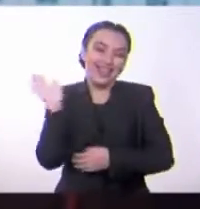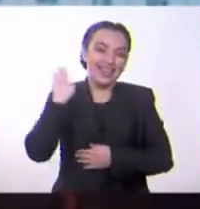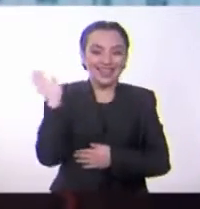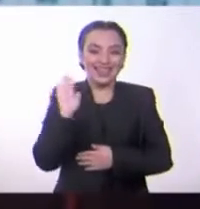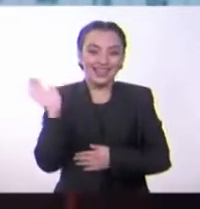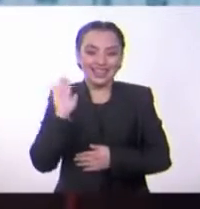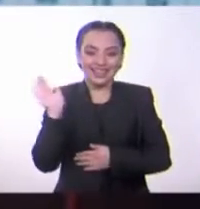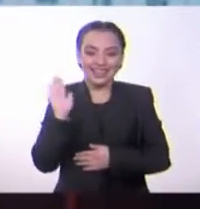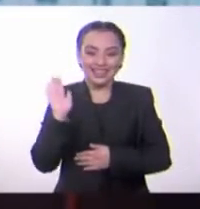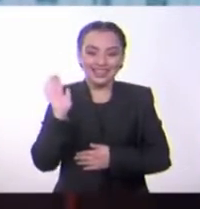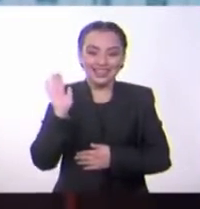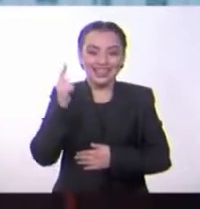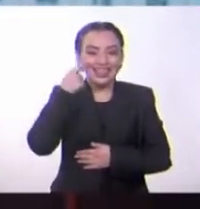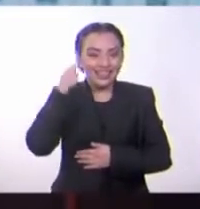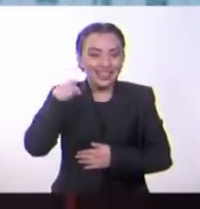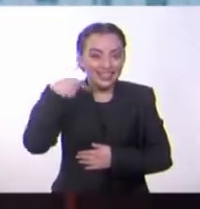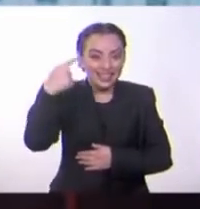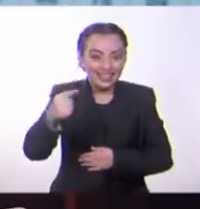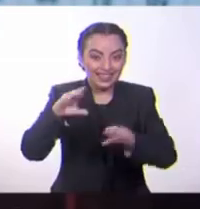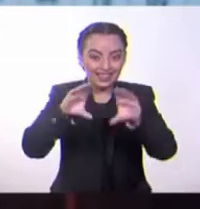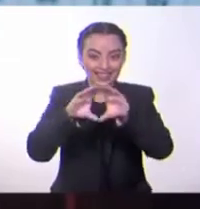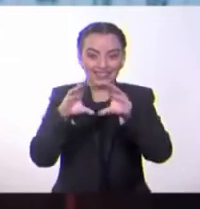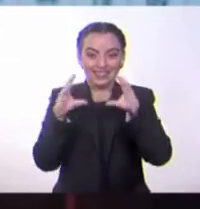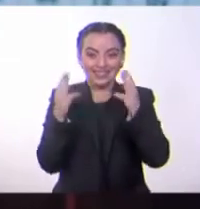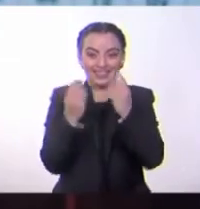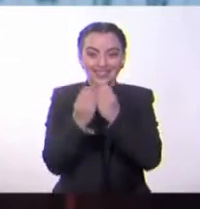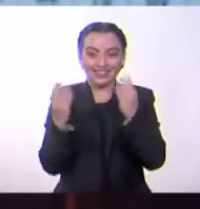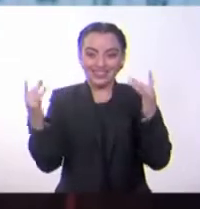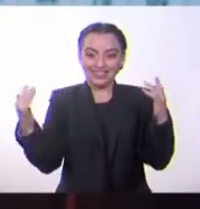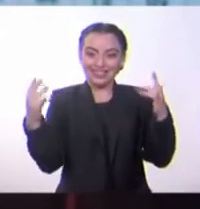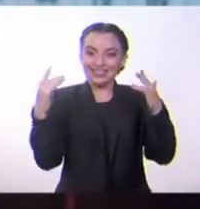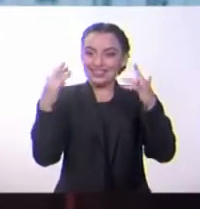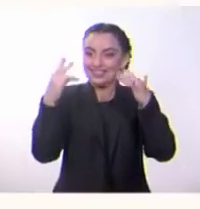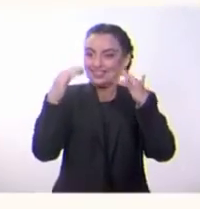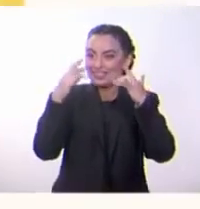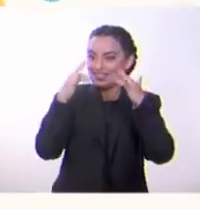La próxima clase nos reunirá.